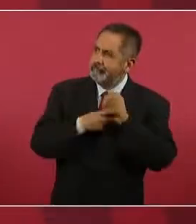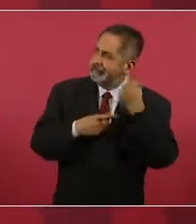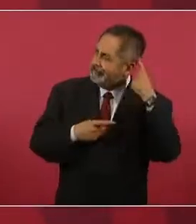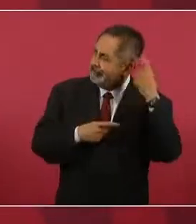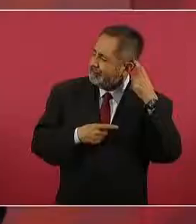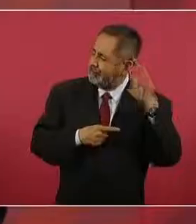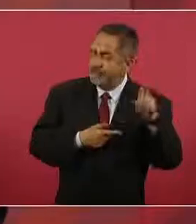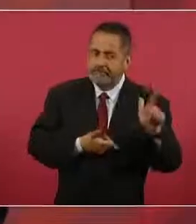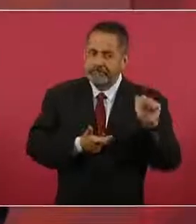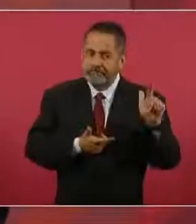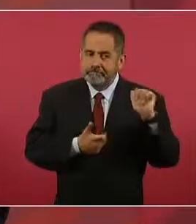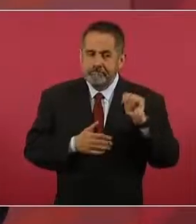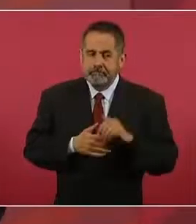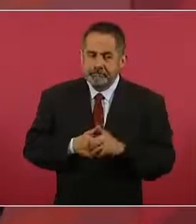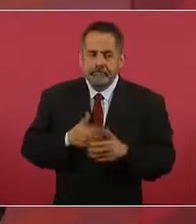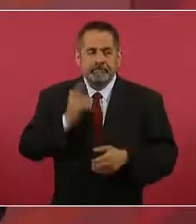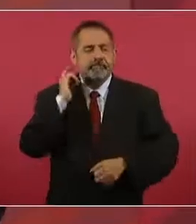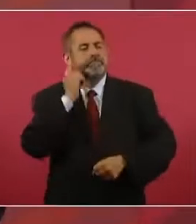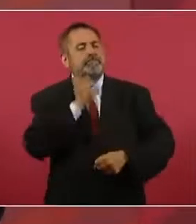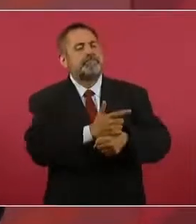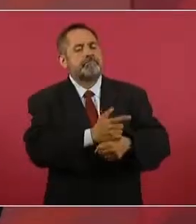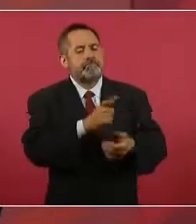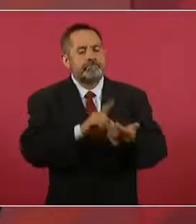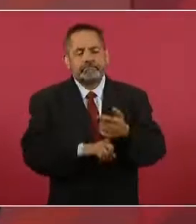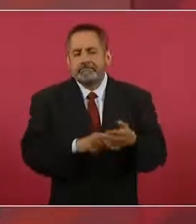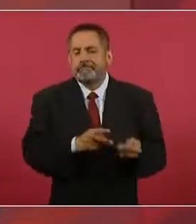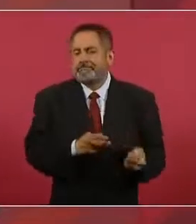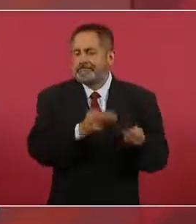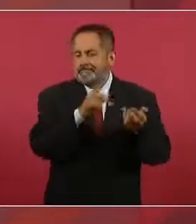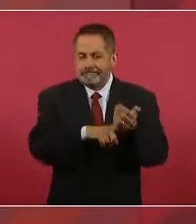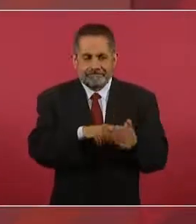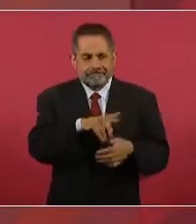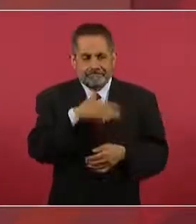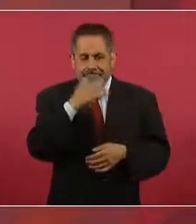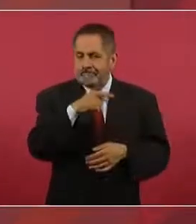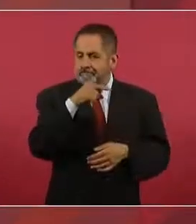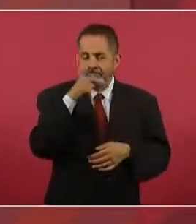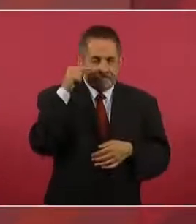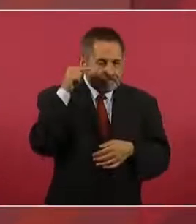si ese era el negocio real.